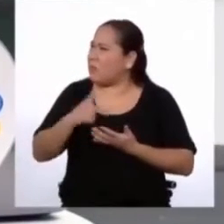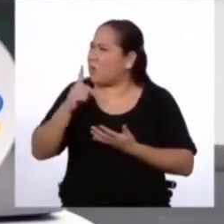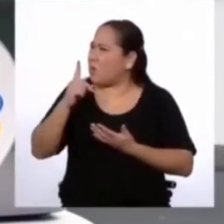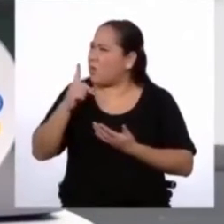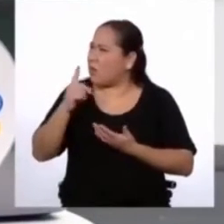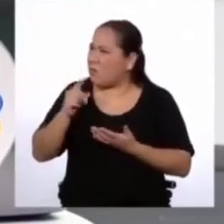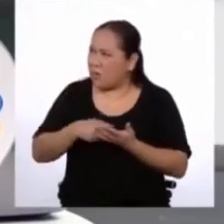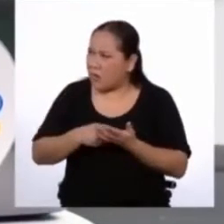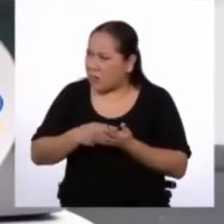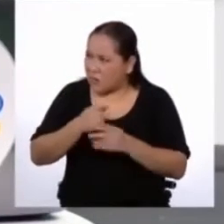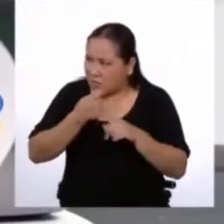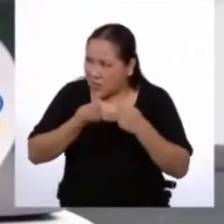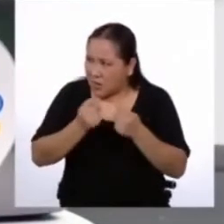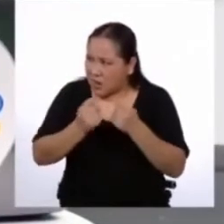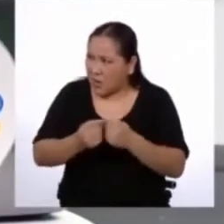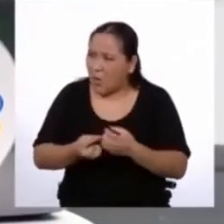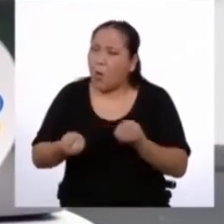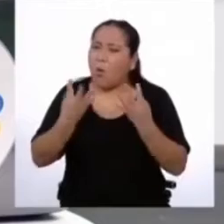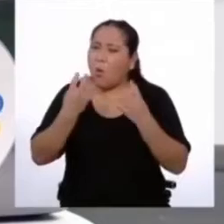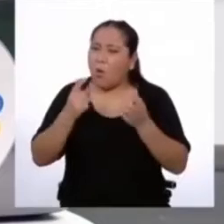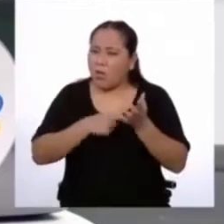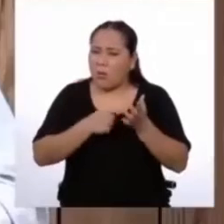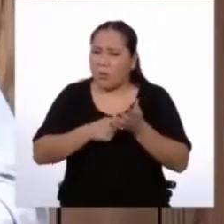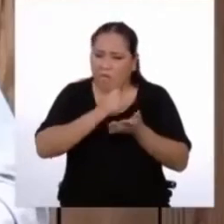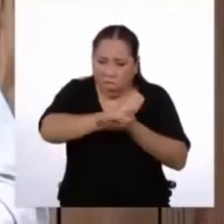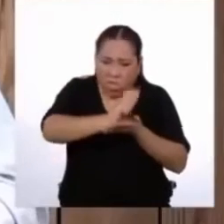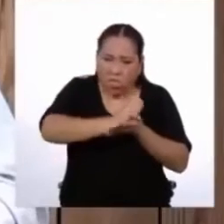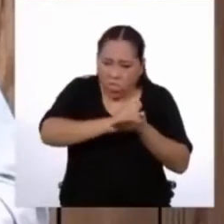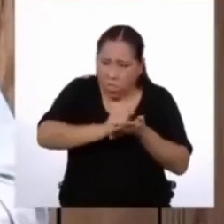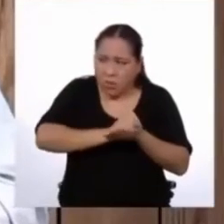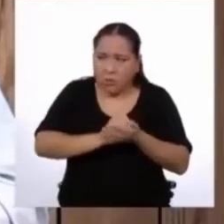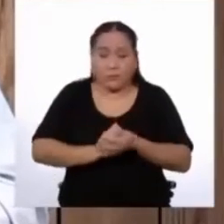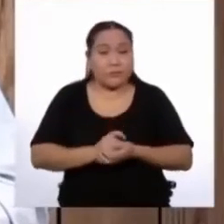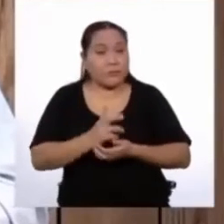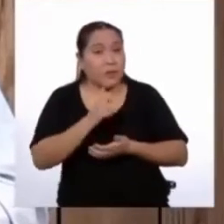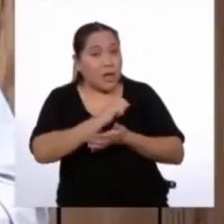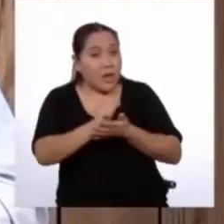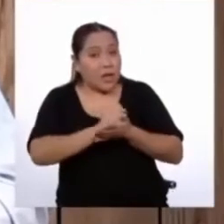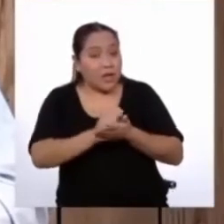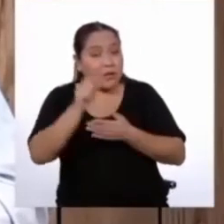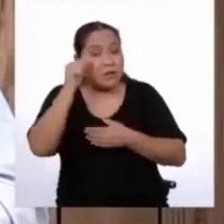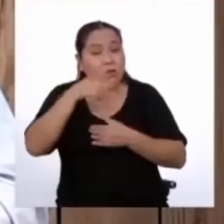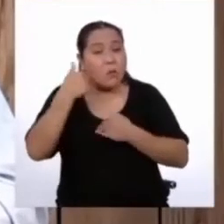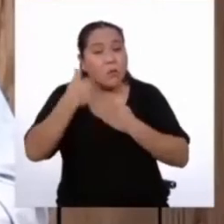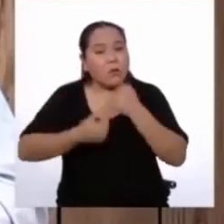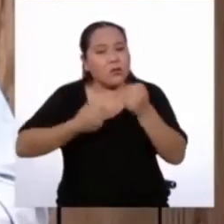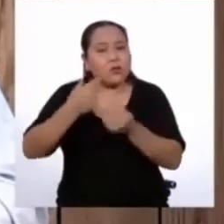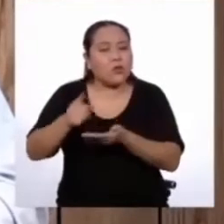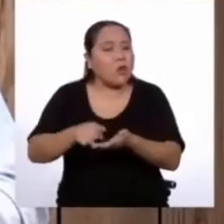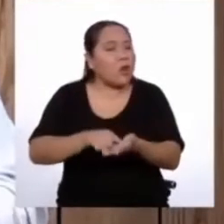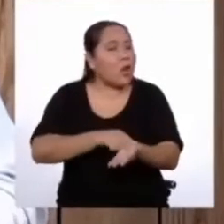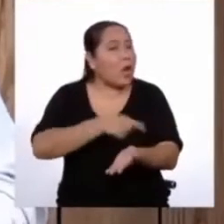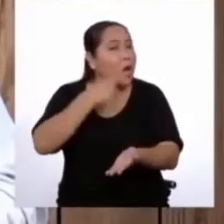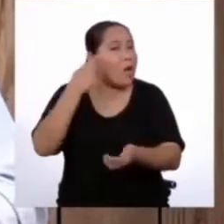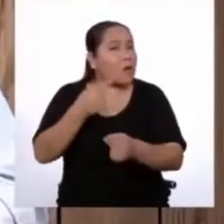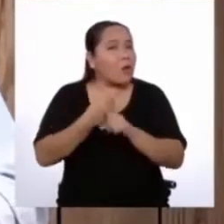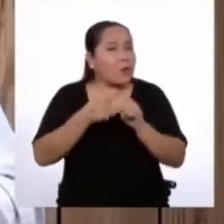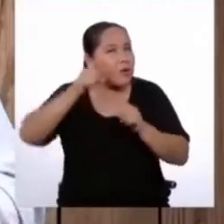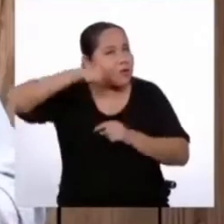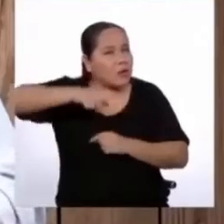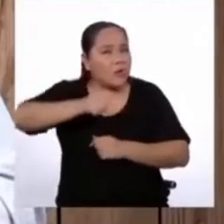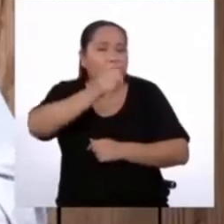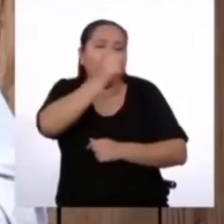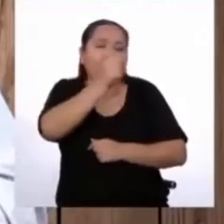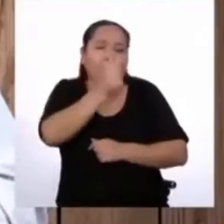un intento? ¿Cuántas veces voy a tener que escribir? Escribir puede llegar a ser un proceso largo. Por eso debemos tener paciencia.